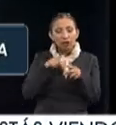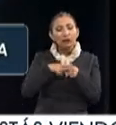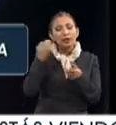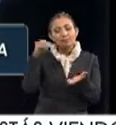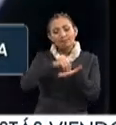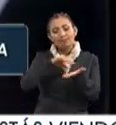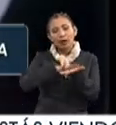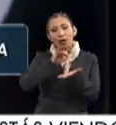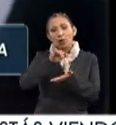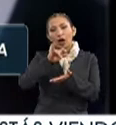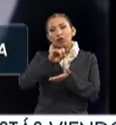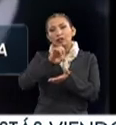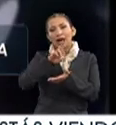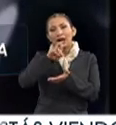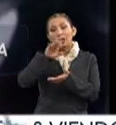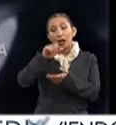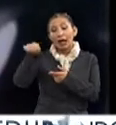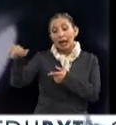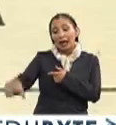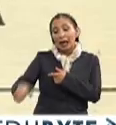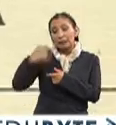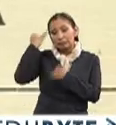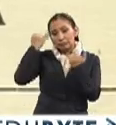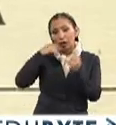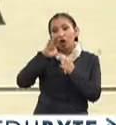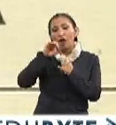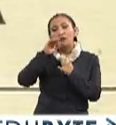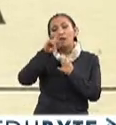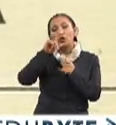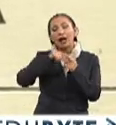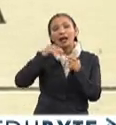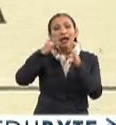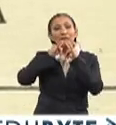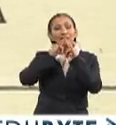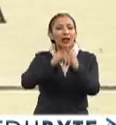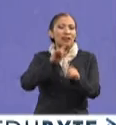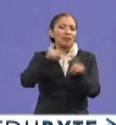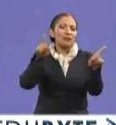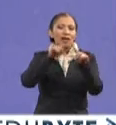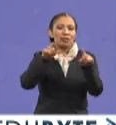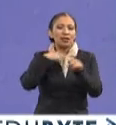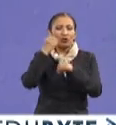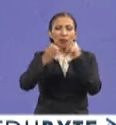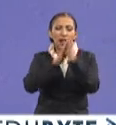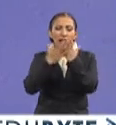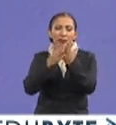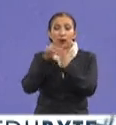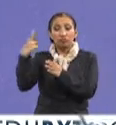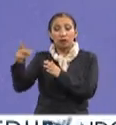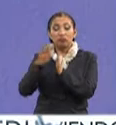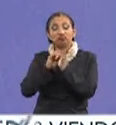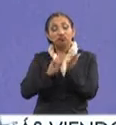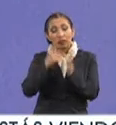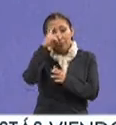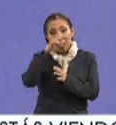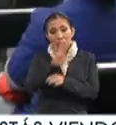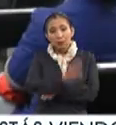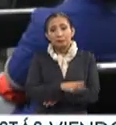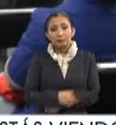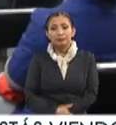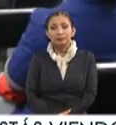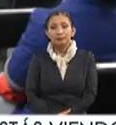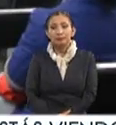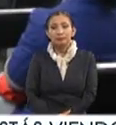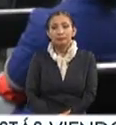y editor Juan José Arreola, quien es autor de Confabulario y La Feria, entre muchas otras obras que han marcado a la literatura mexicana.